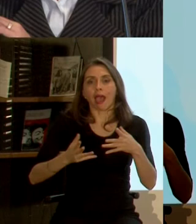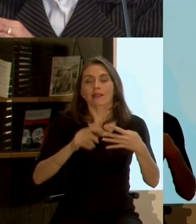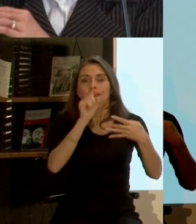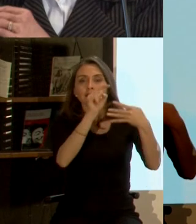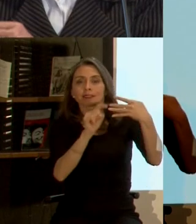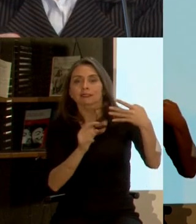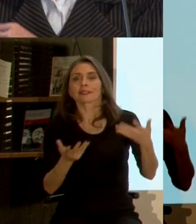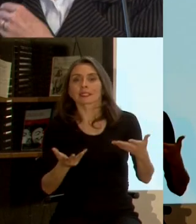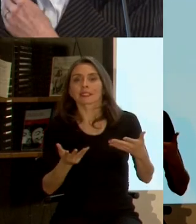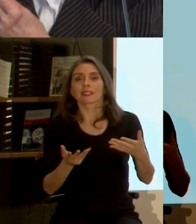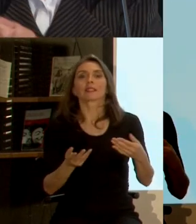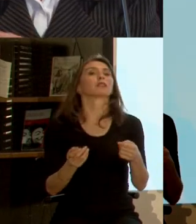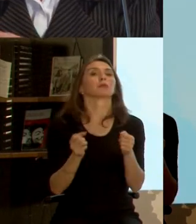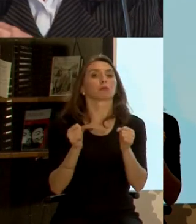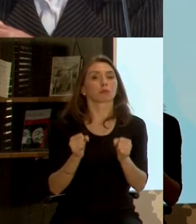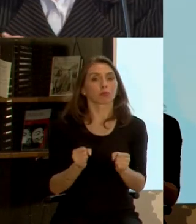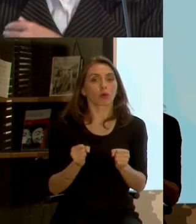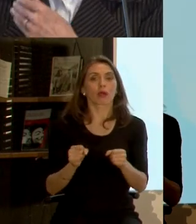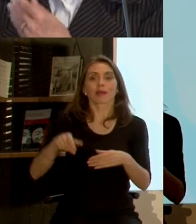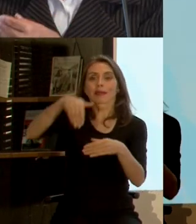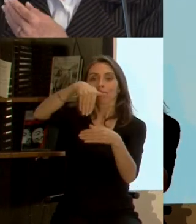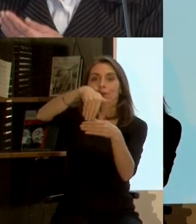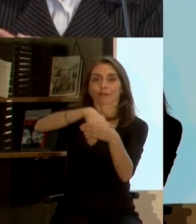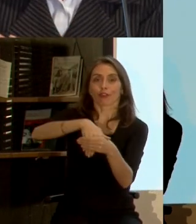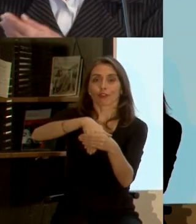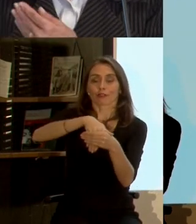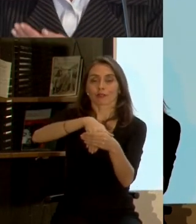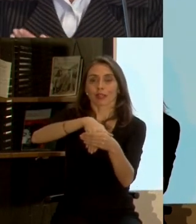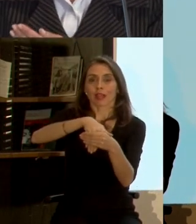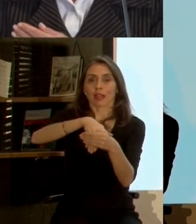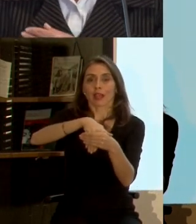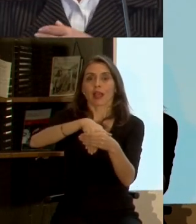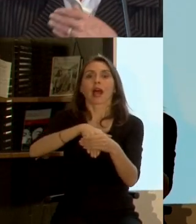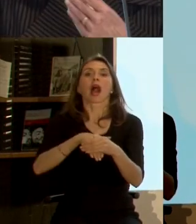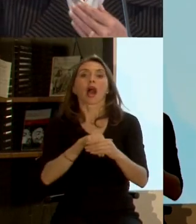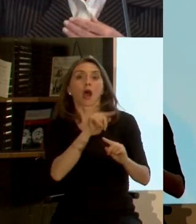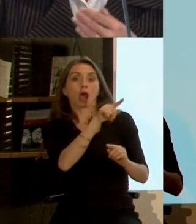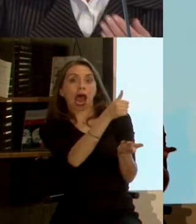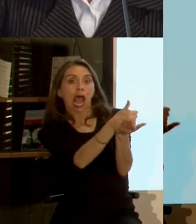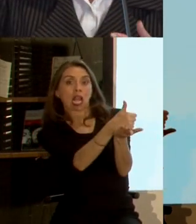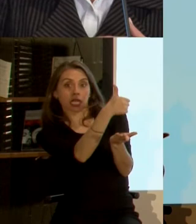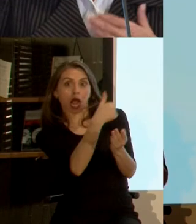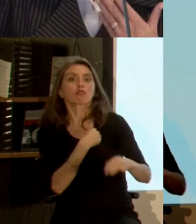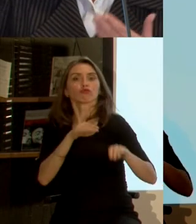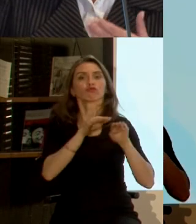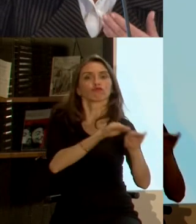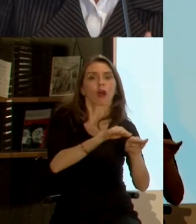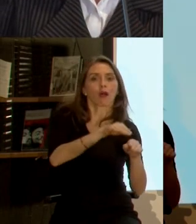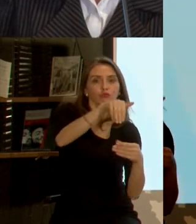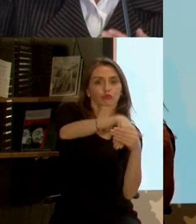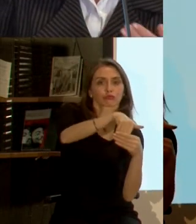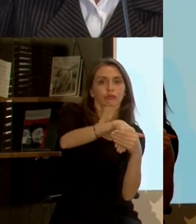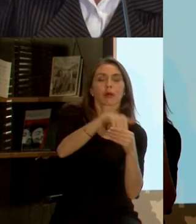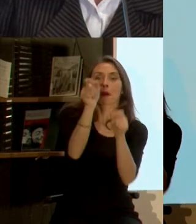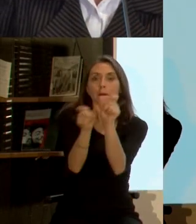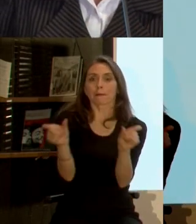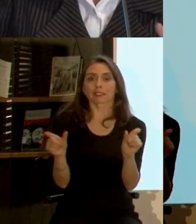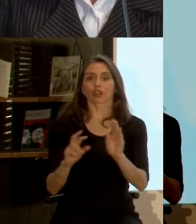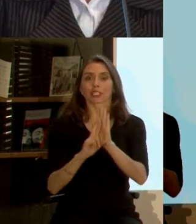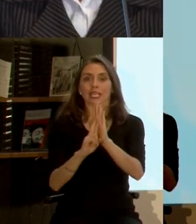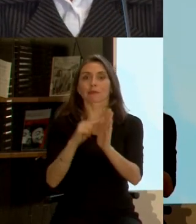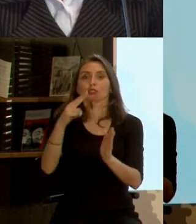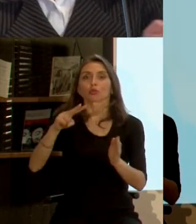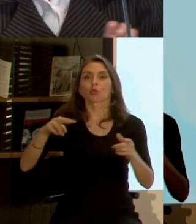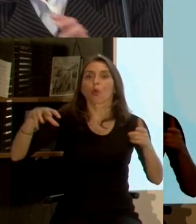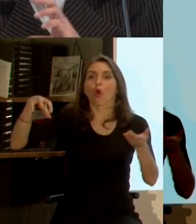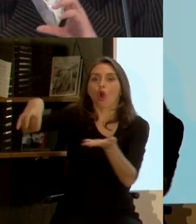tomando y puedan votar a favor de sus alcaldes y de las personas que los representan en sus